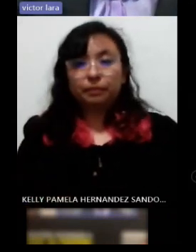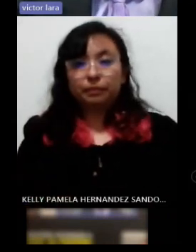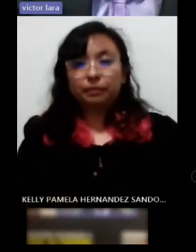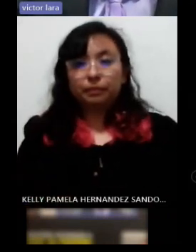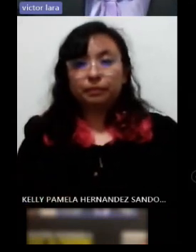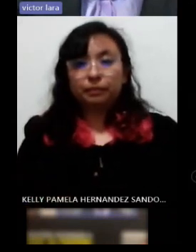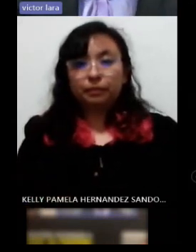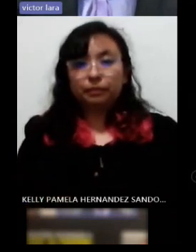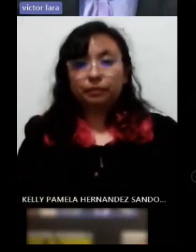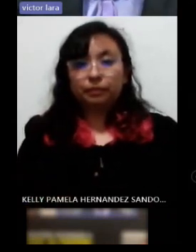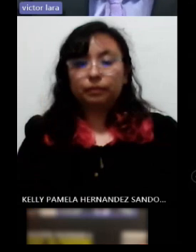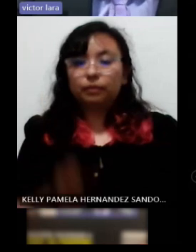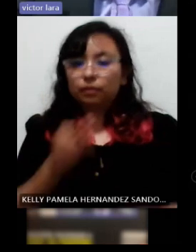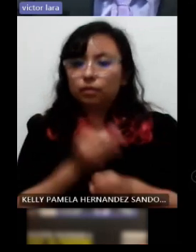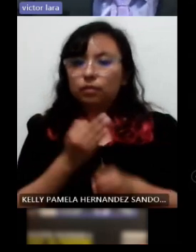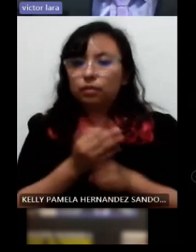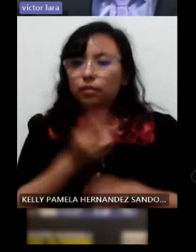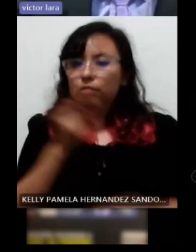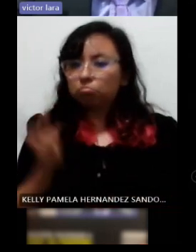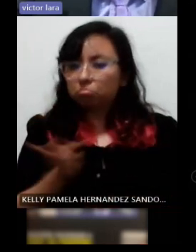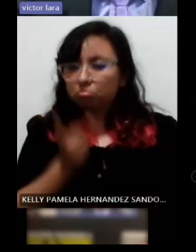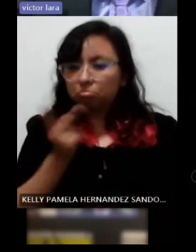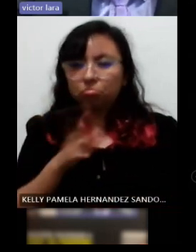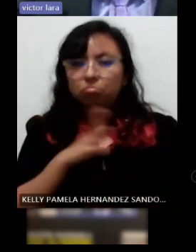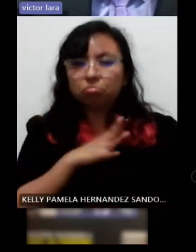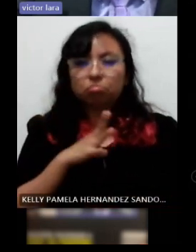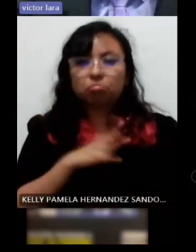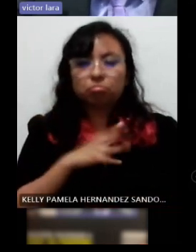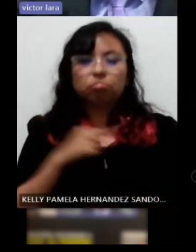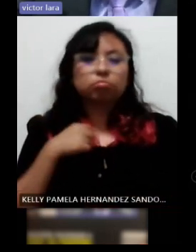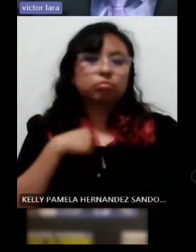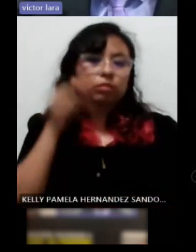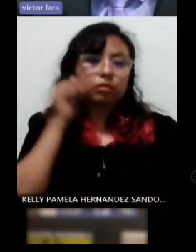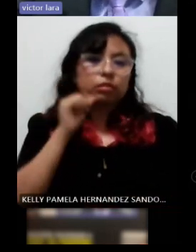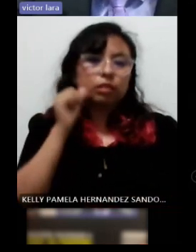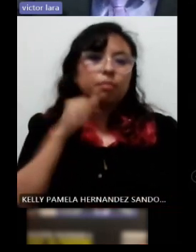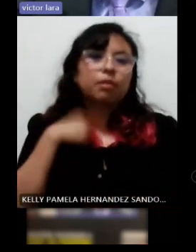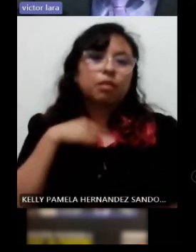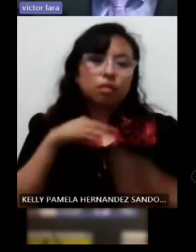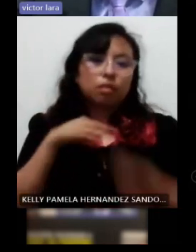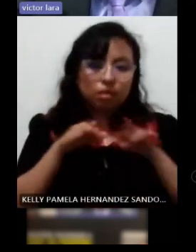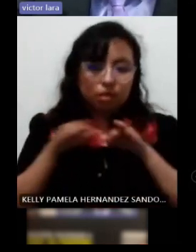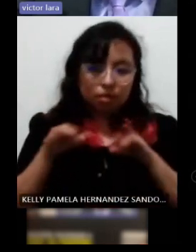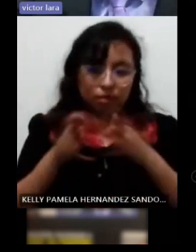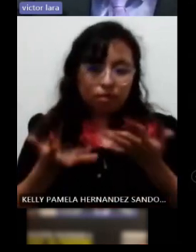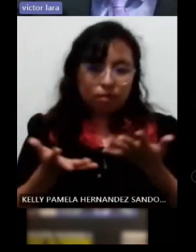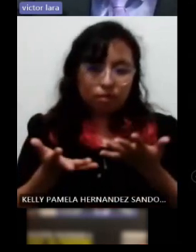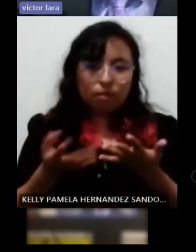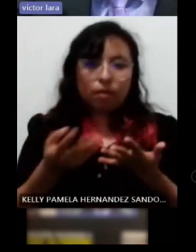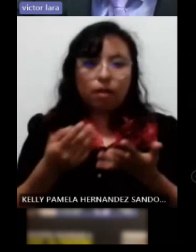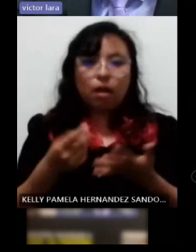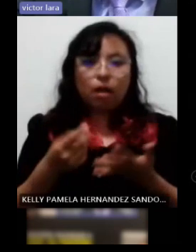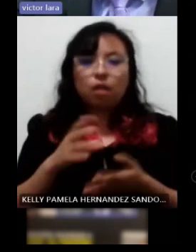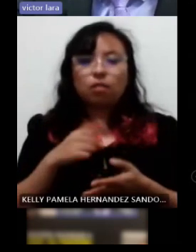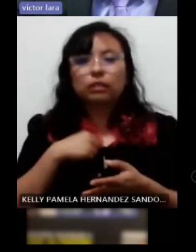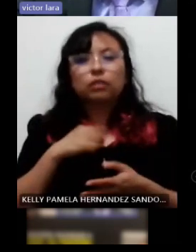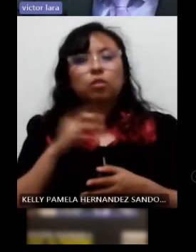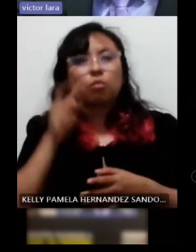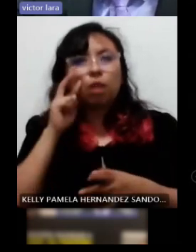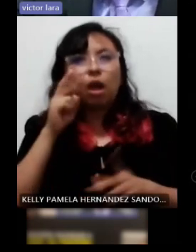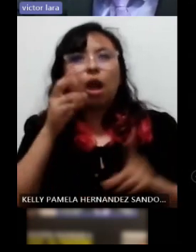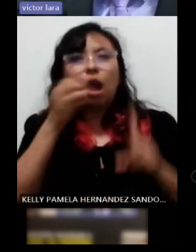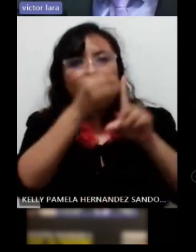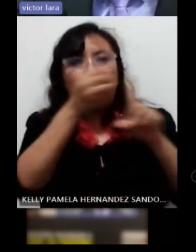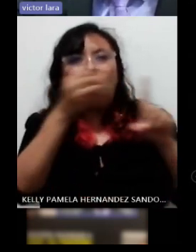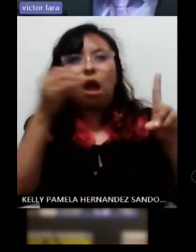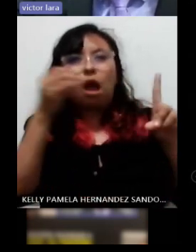consulta o táctica clínica que he realizado bueno me he dado cuenta que podemos llegar como a 5 estructuras que